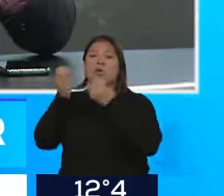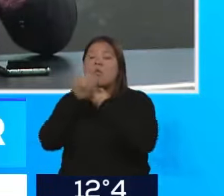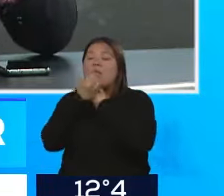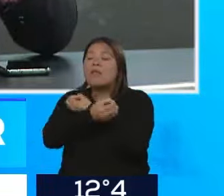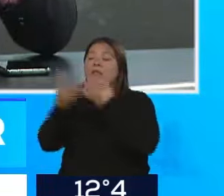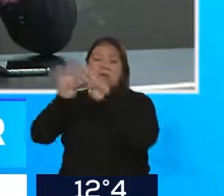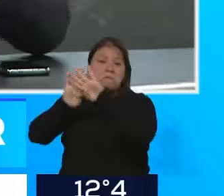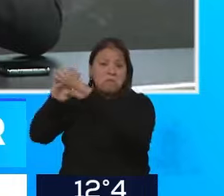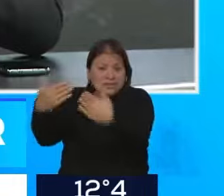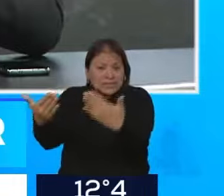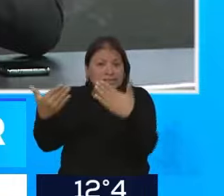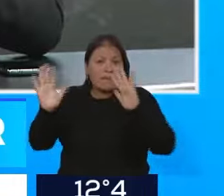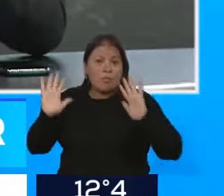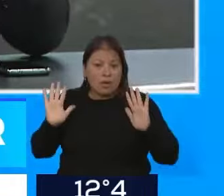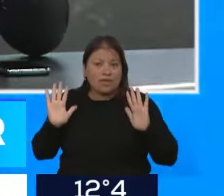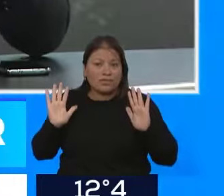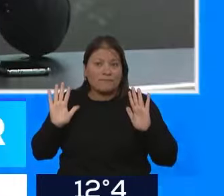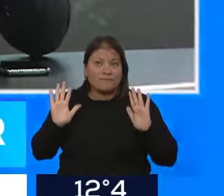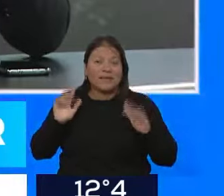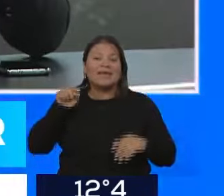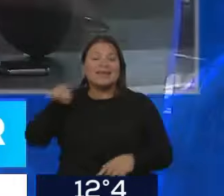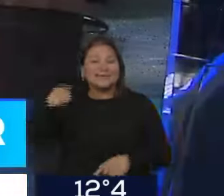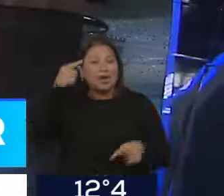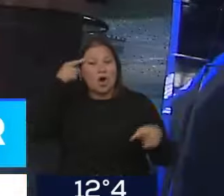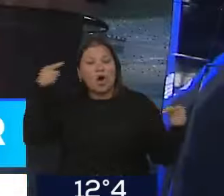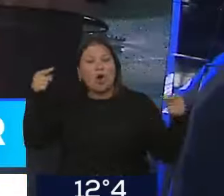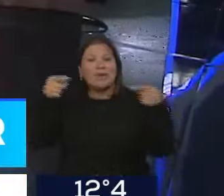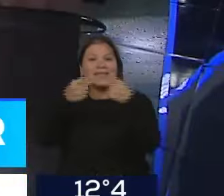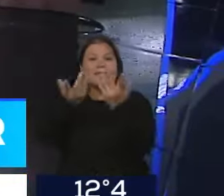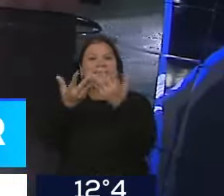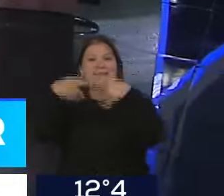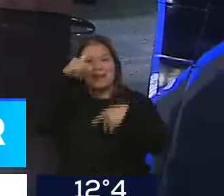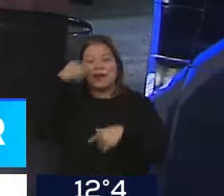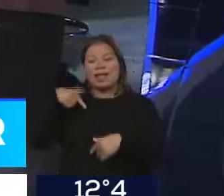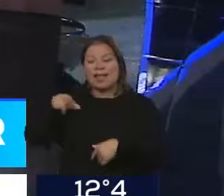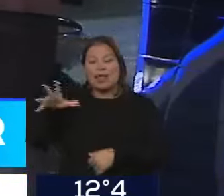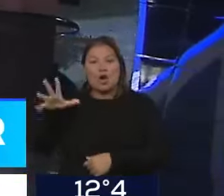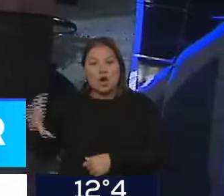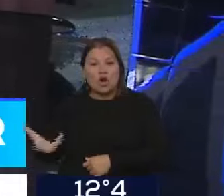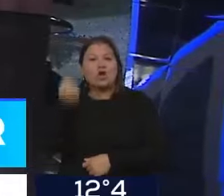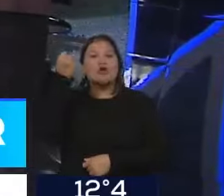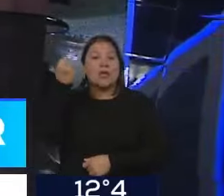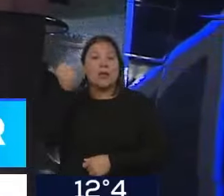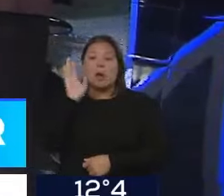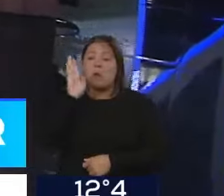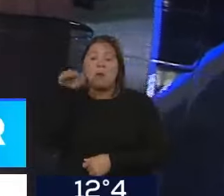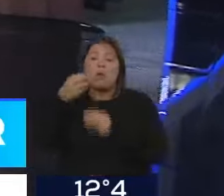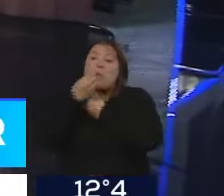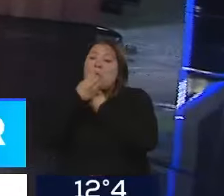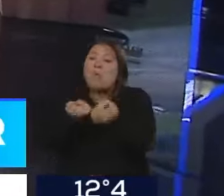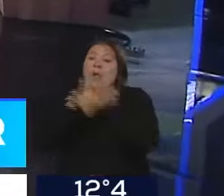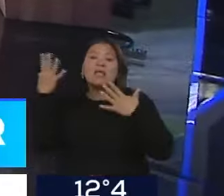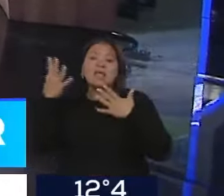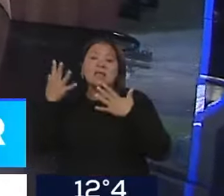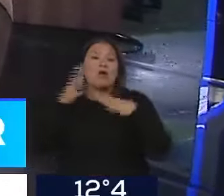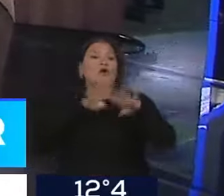eso es a lo que queremos ir o a lo que quiere llegar el sistema nacional argentino. Que podamos utilizar un banco determinado con